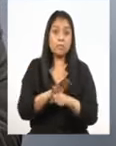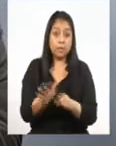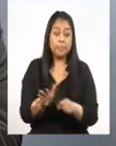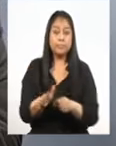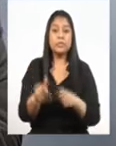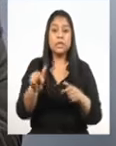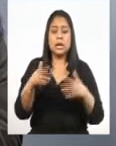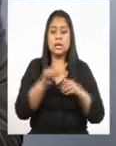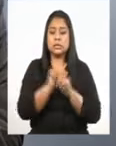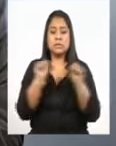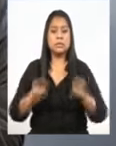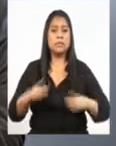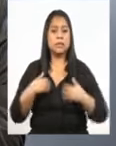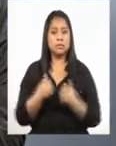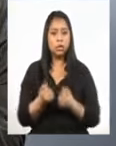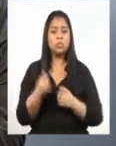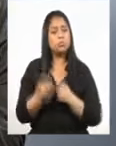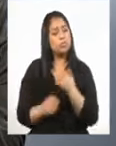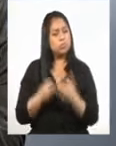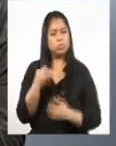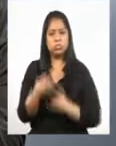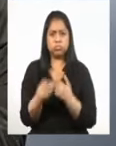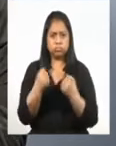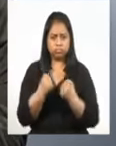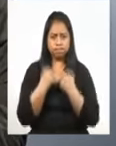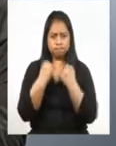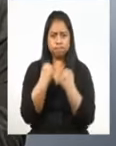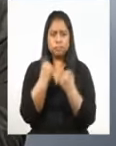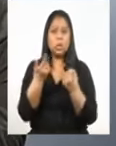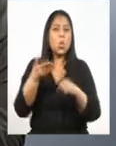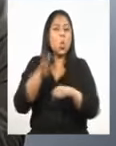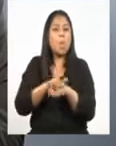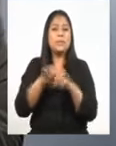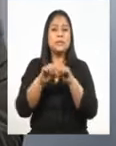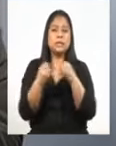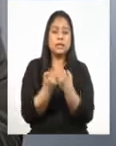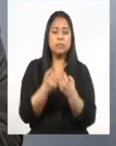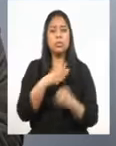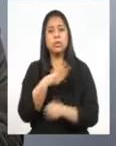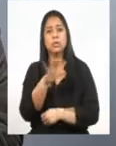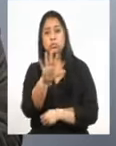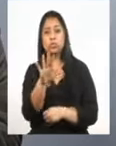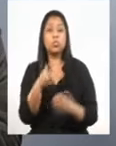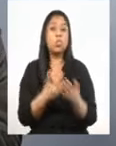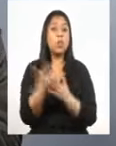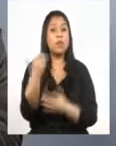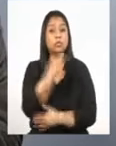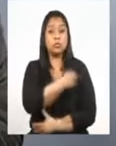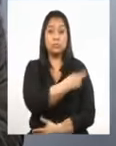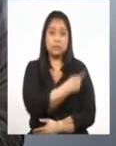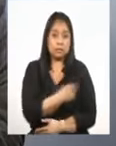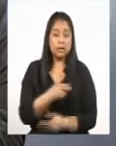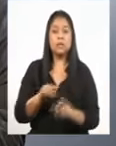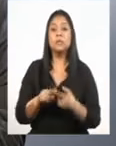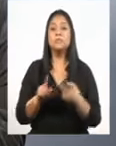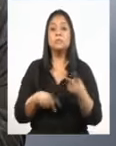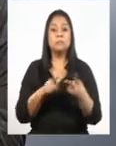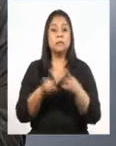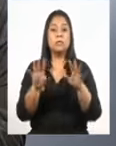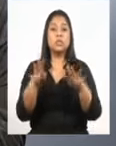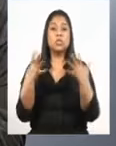ha ido preparando para lo que viene, con más equipo. Tenemos cinco nuevos hospitales. Tenemos 19